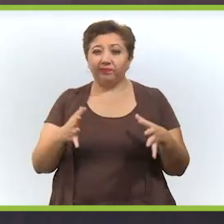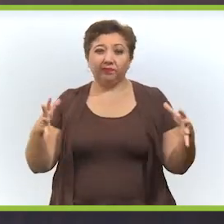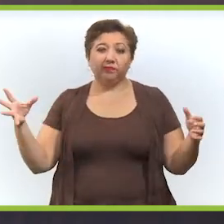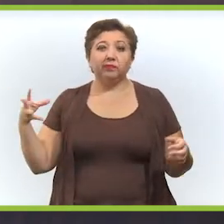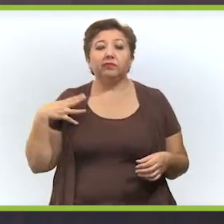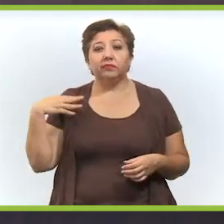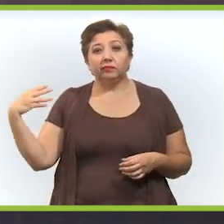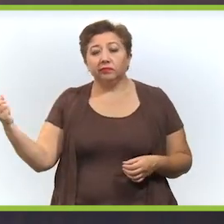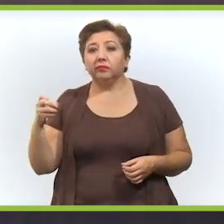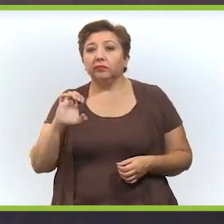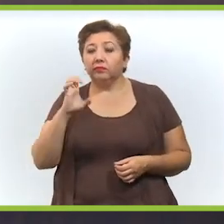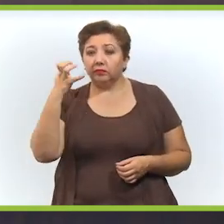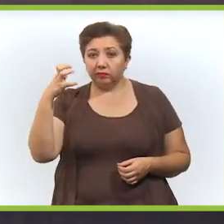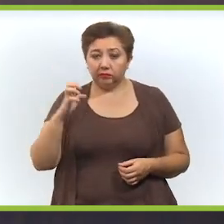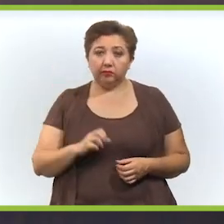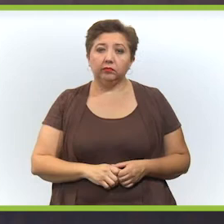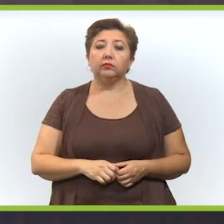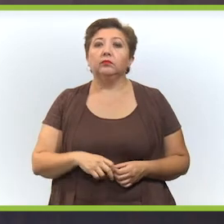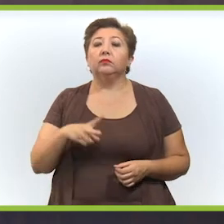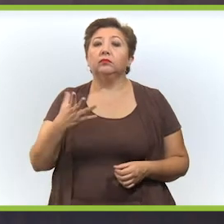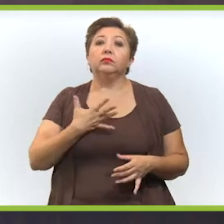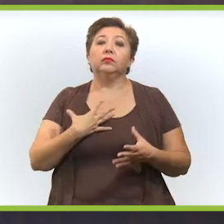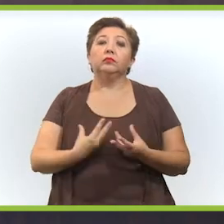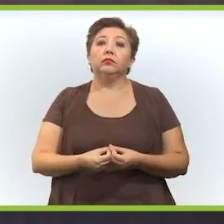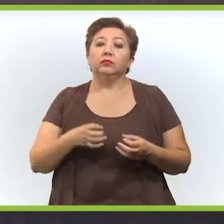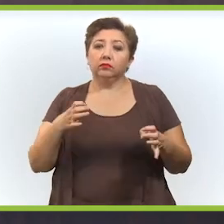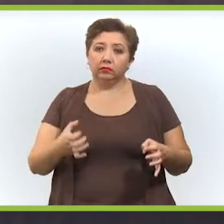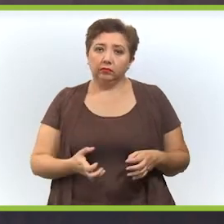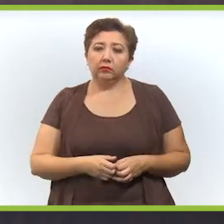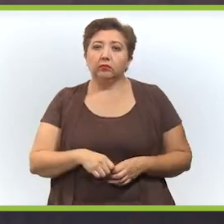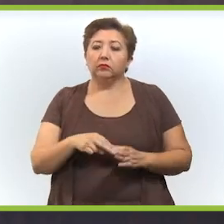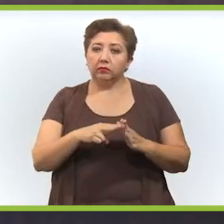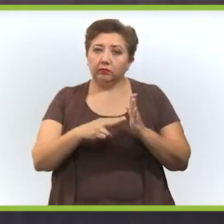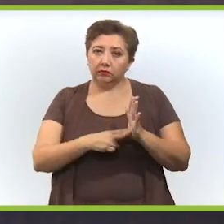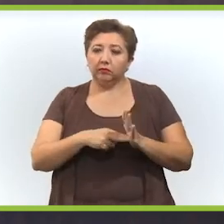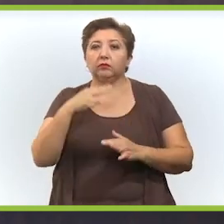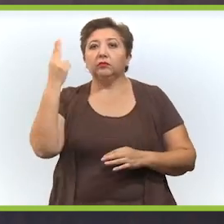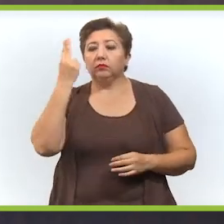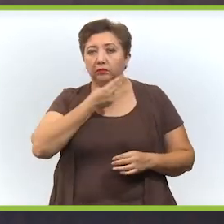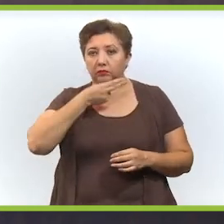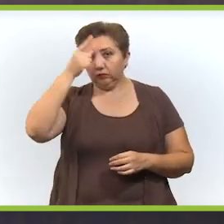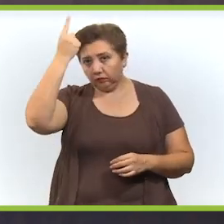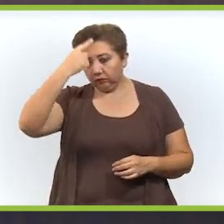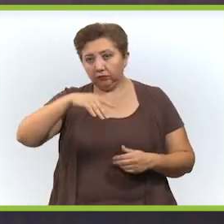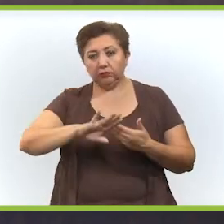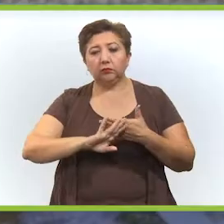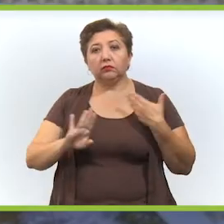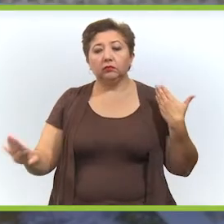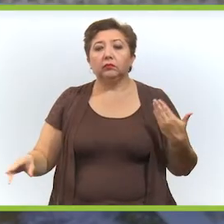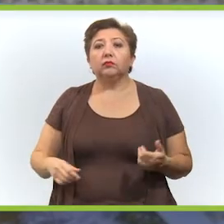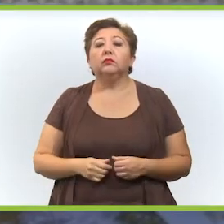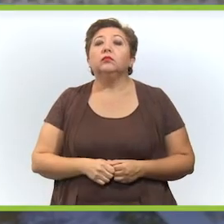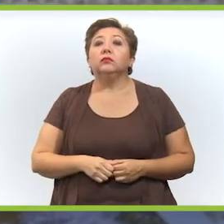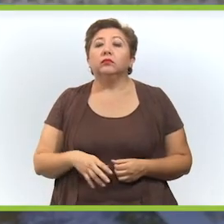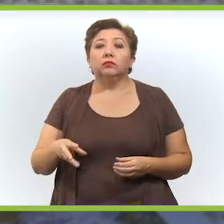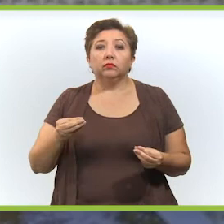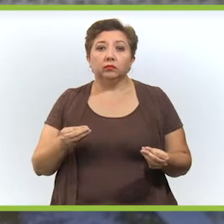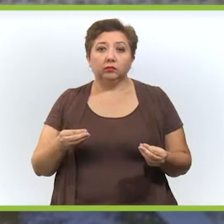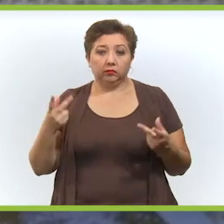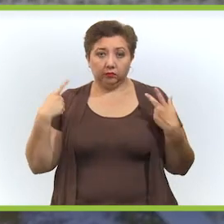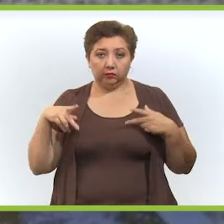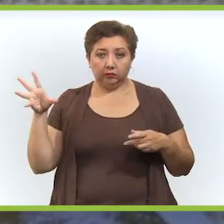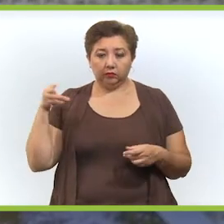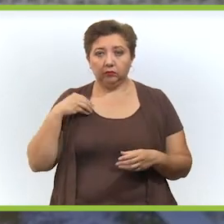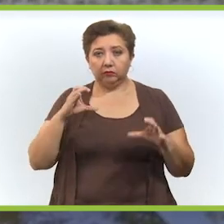tomando las medidas que sean necesarias para evitar y sobre contagios, pero sobre todo para cuidar la vida de los yucatecos. Tiene toda la razón,